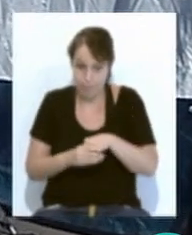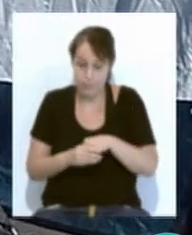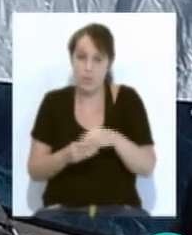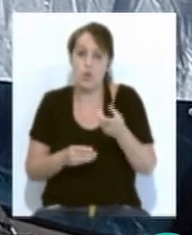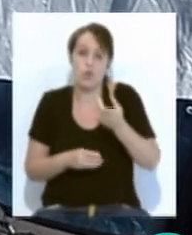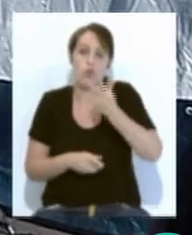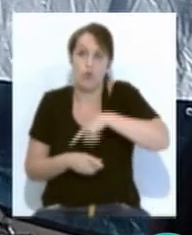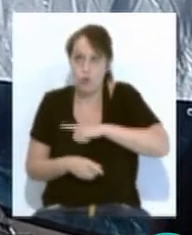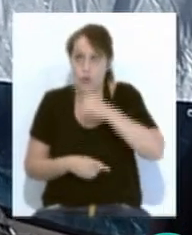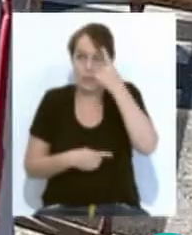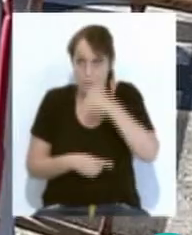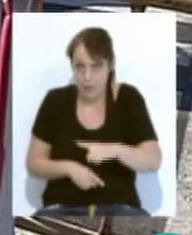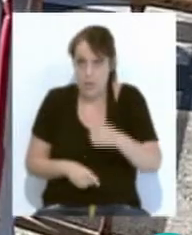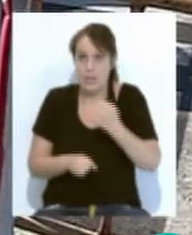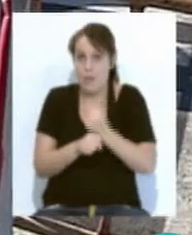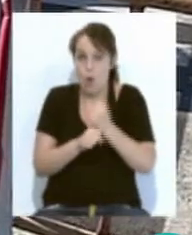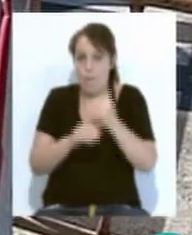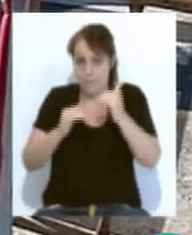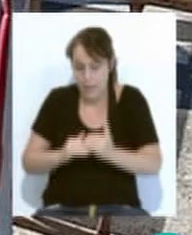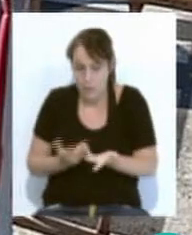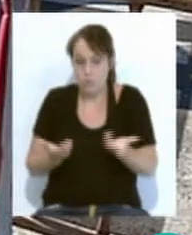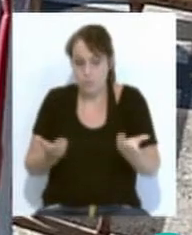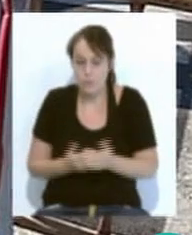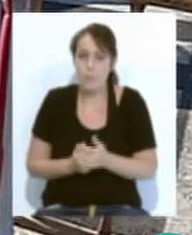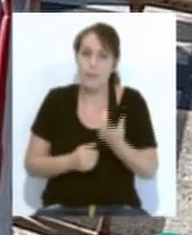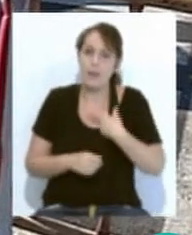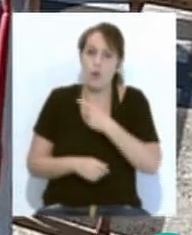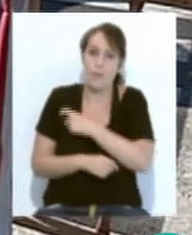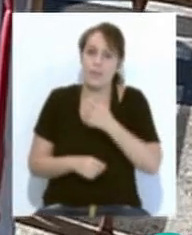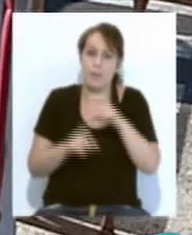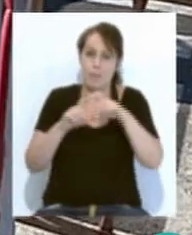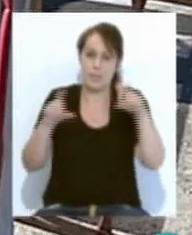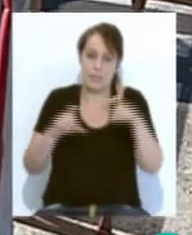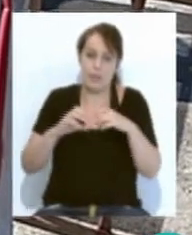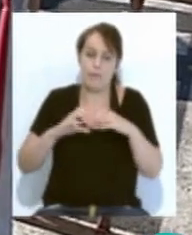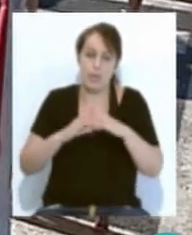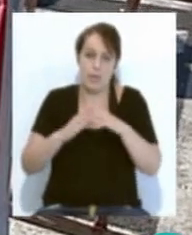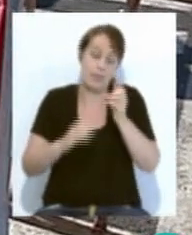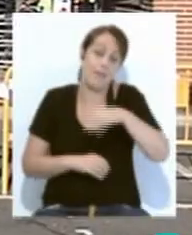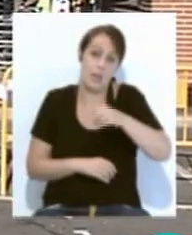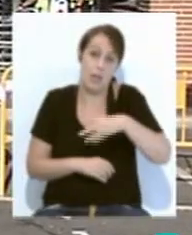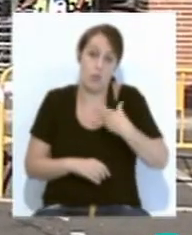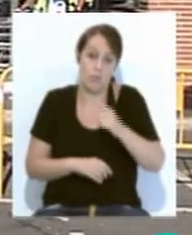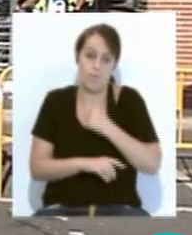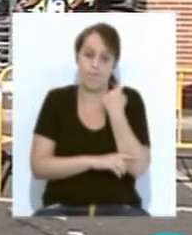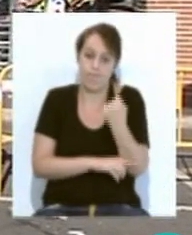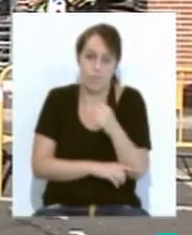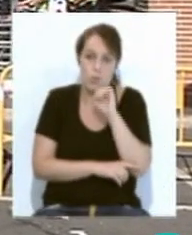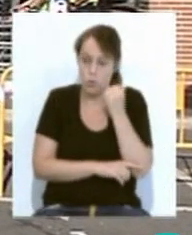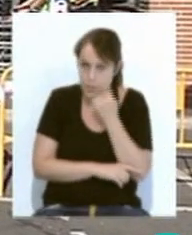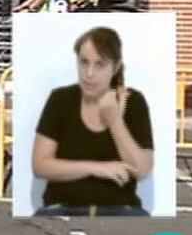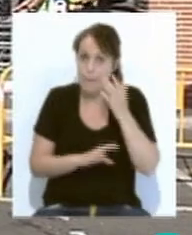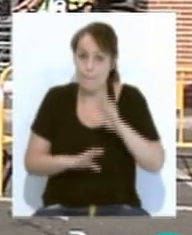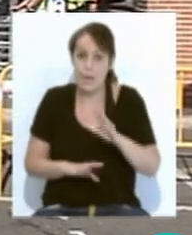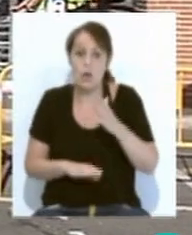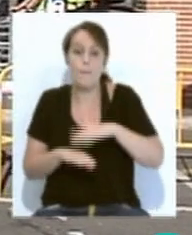somos conscientes que la obra se va. Desde el Comité de Empresa de Navantia San Fernando se han apoyado sus reivindicaciones pero confirman que